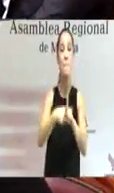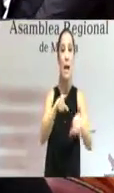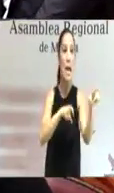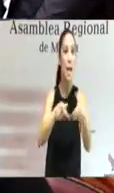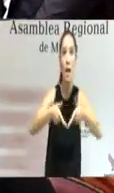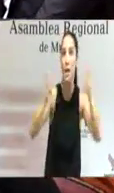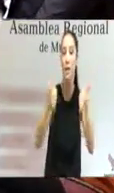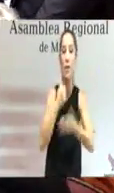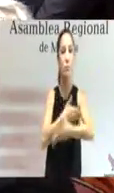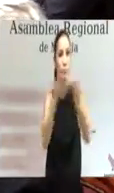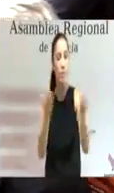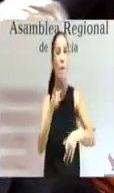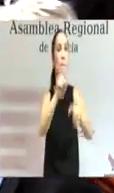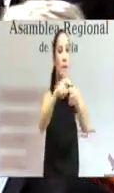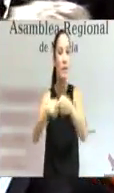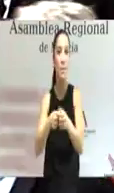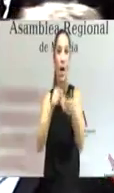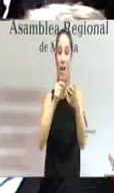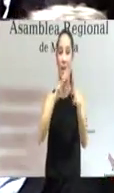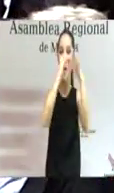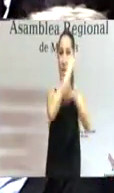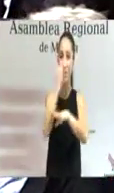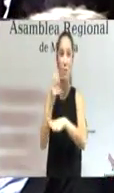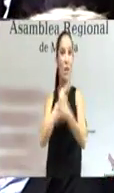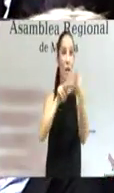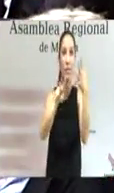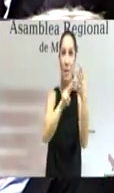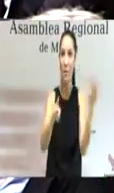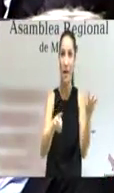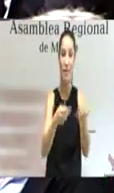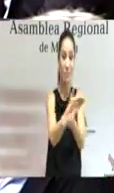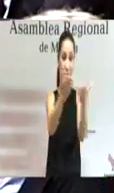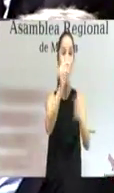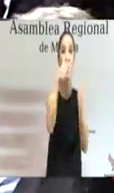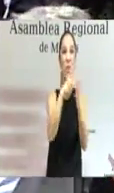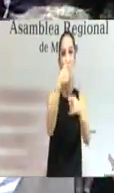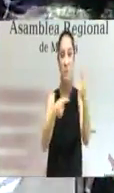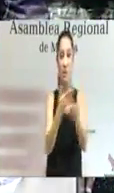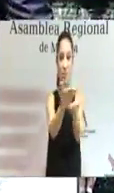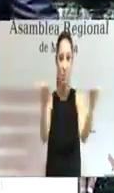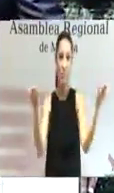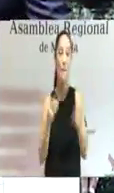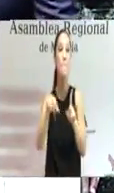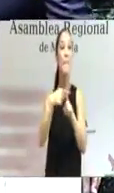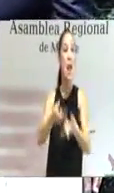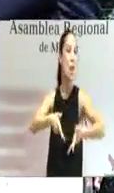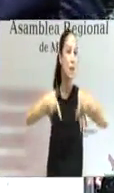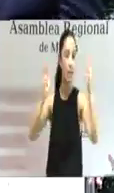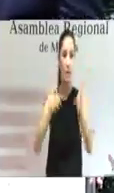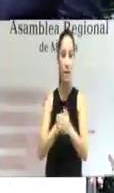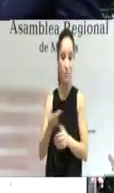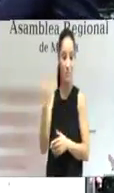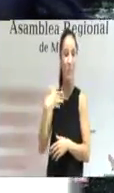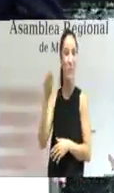confiar en unas instituciones transparentes y modernas al servicio de un millón y medio de personas la libertad que decía don